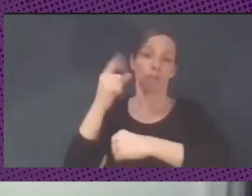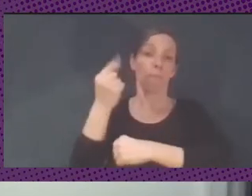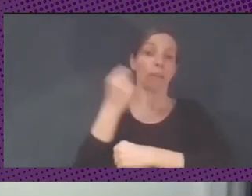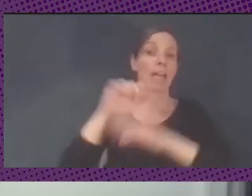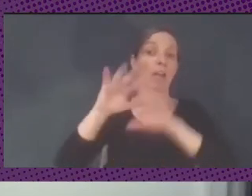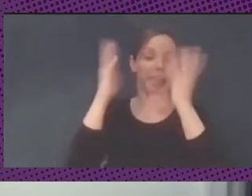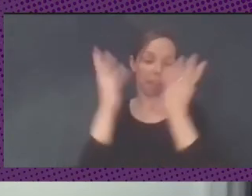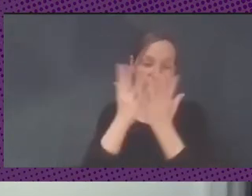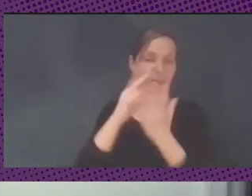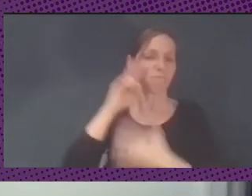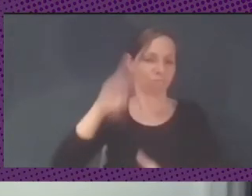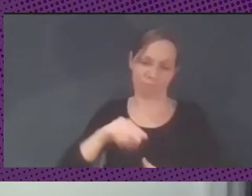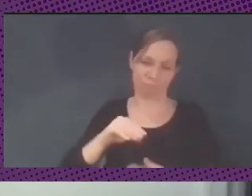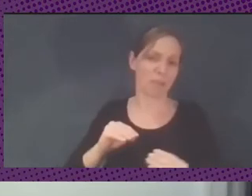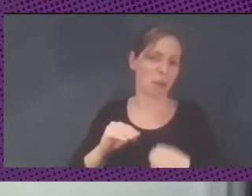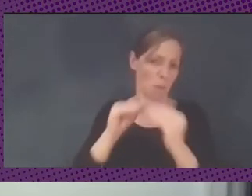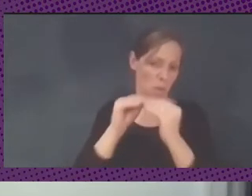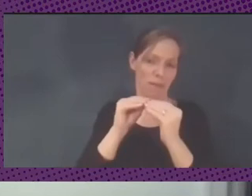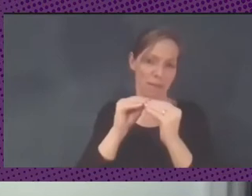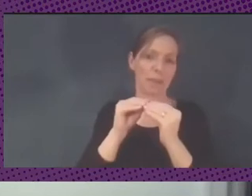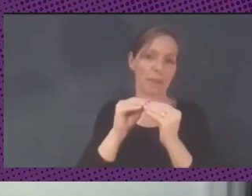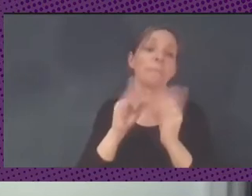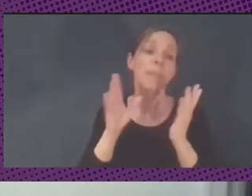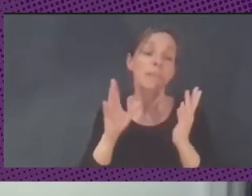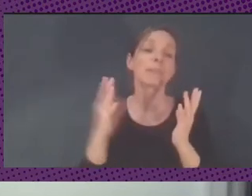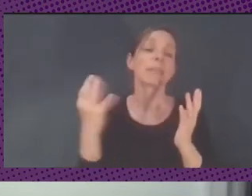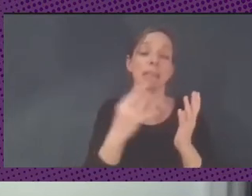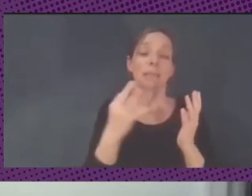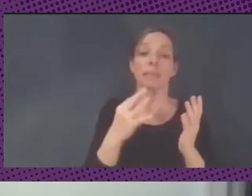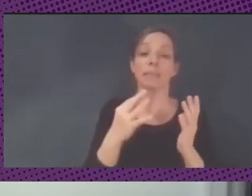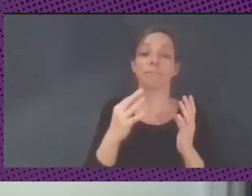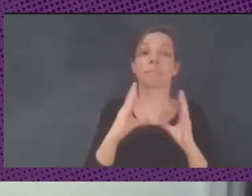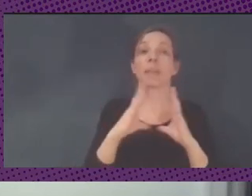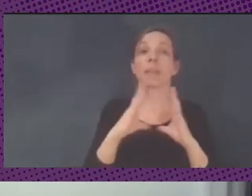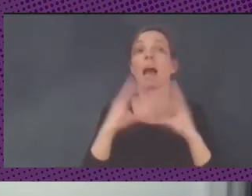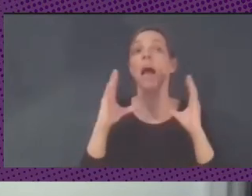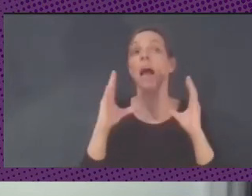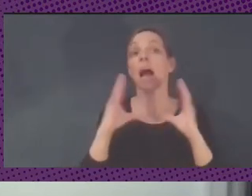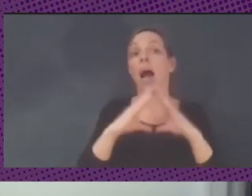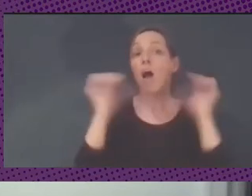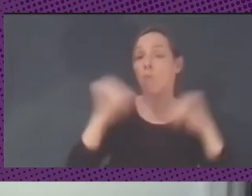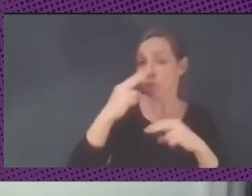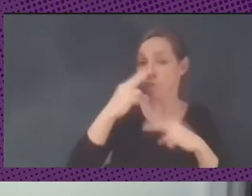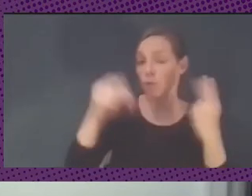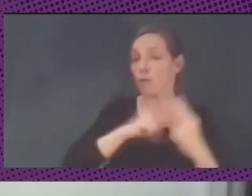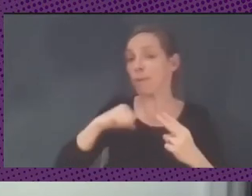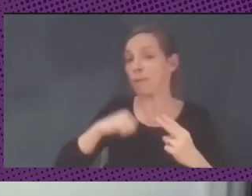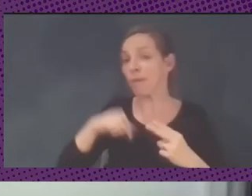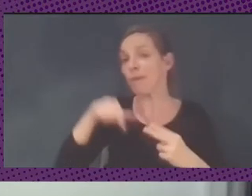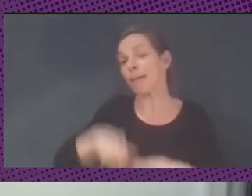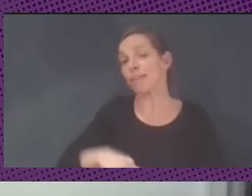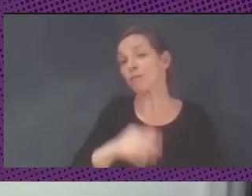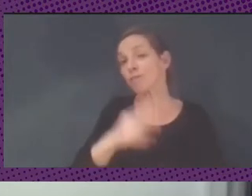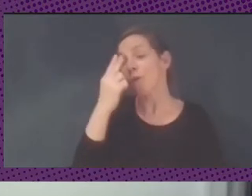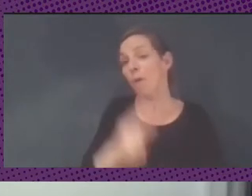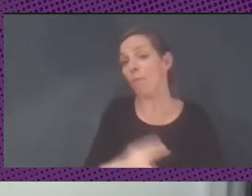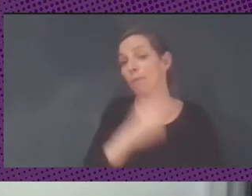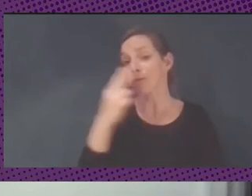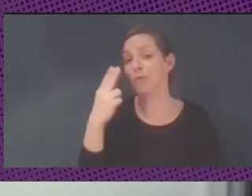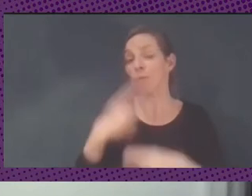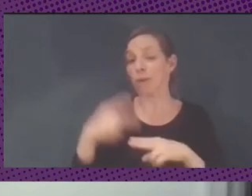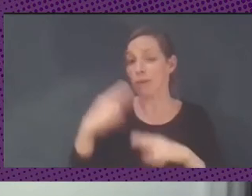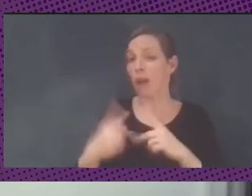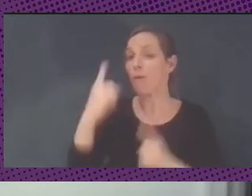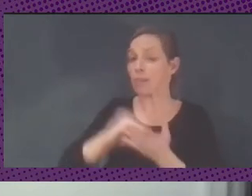un compromiso político que a veces incluso la izquierda está haciendo con los discursos ideológicos y la posición